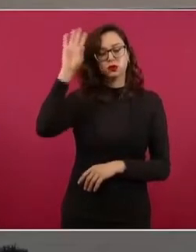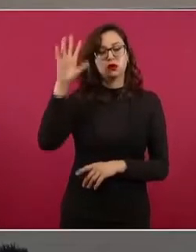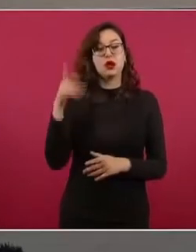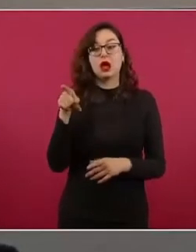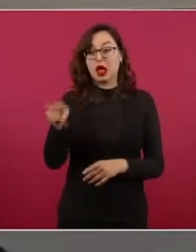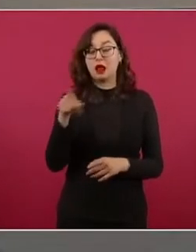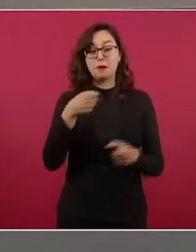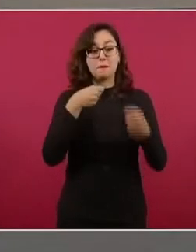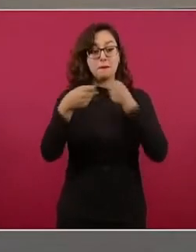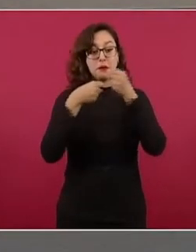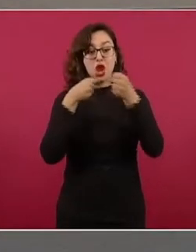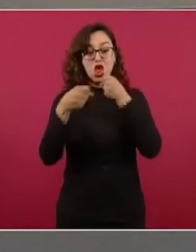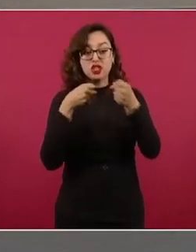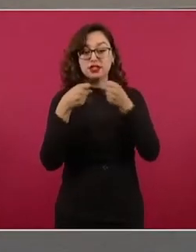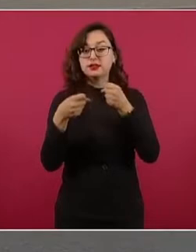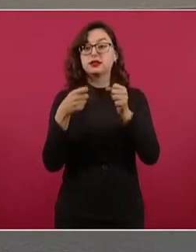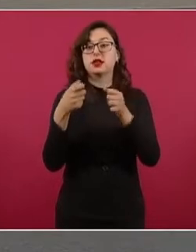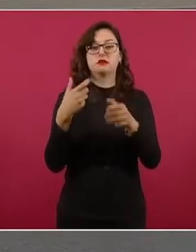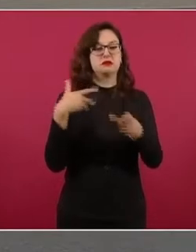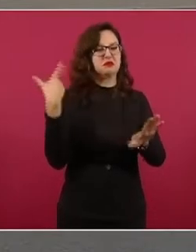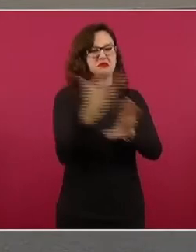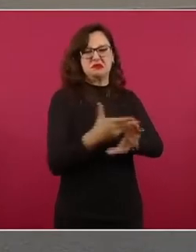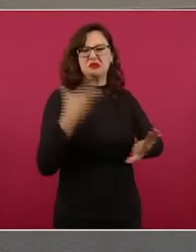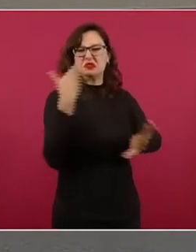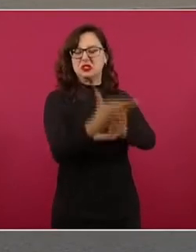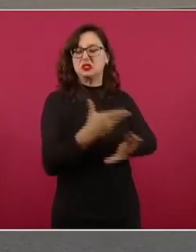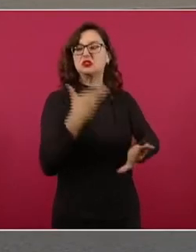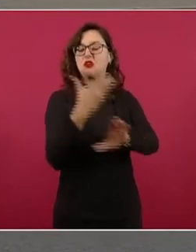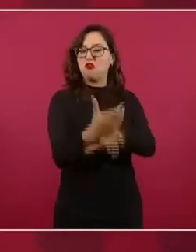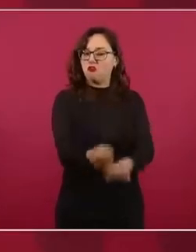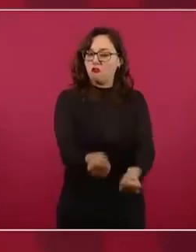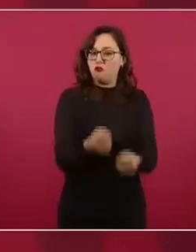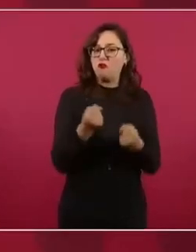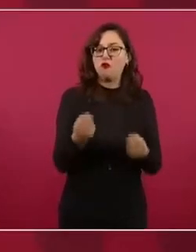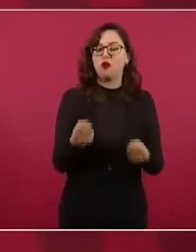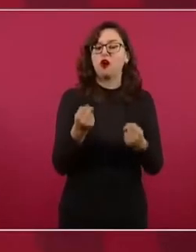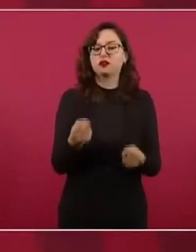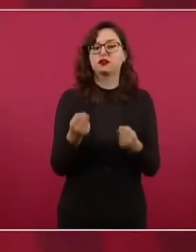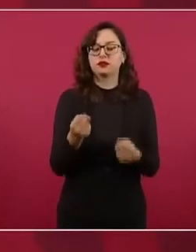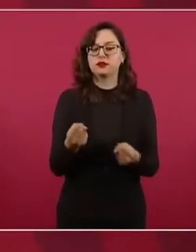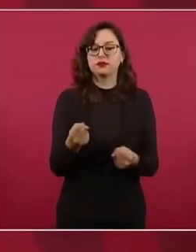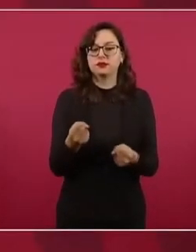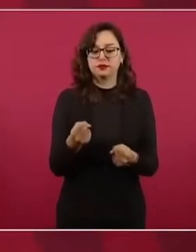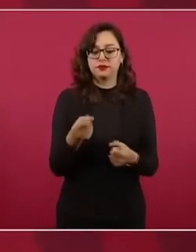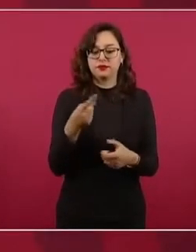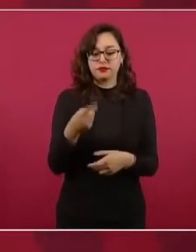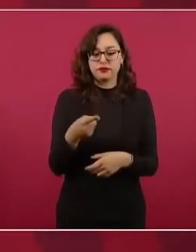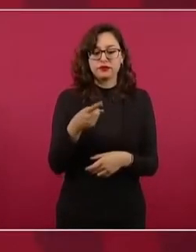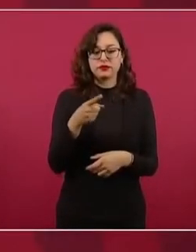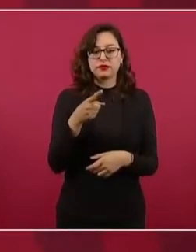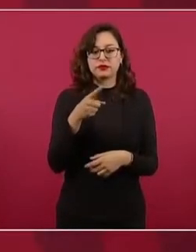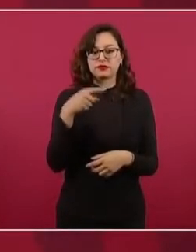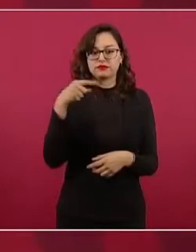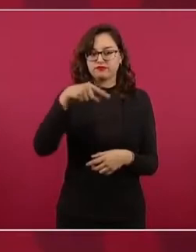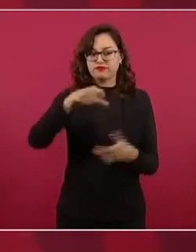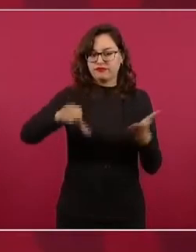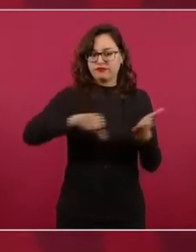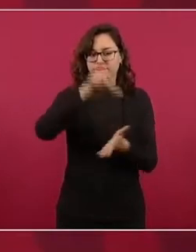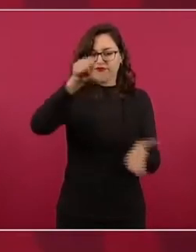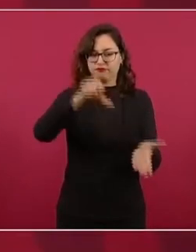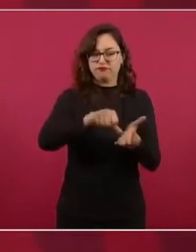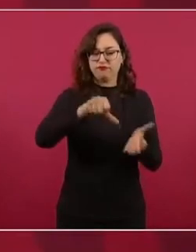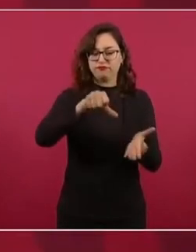muy escuchado en el Valle de México, el más